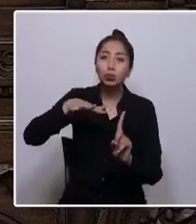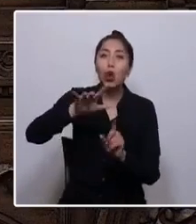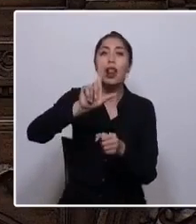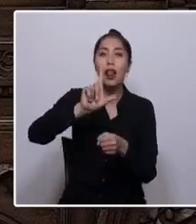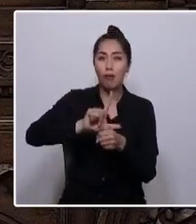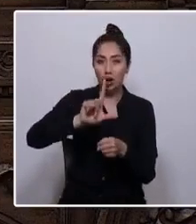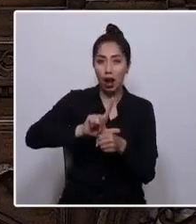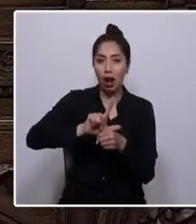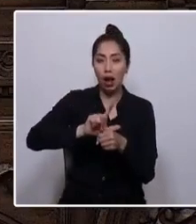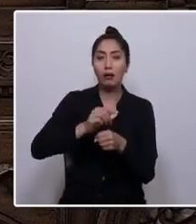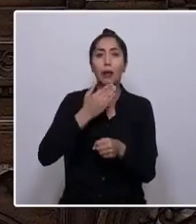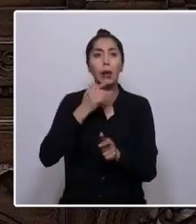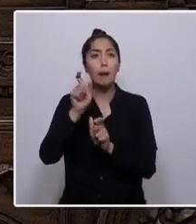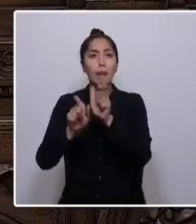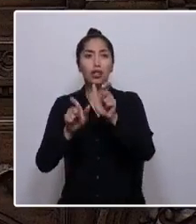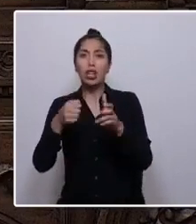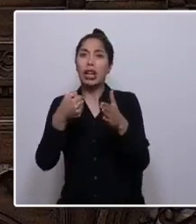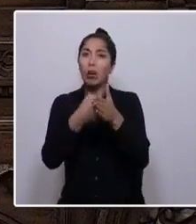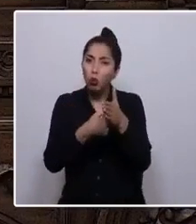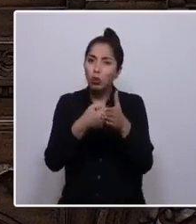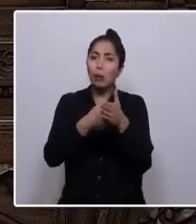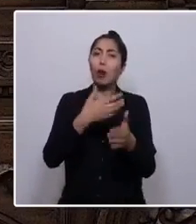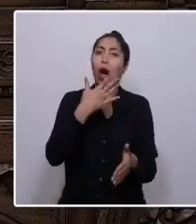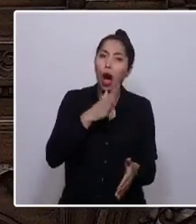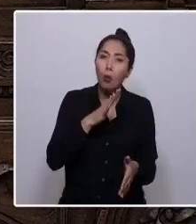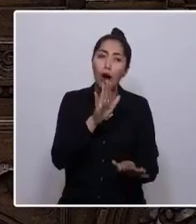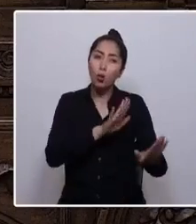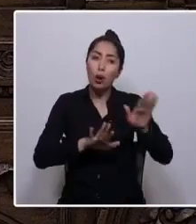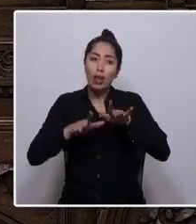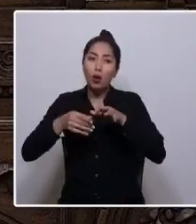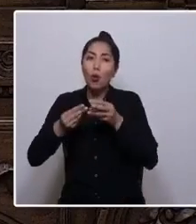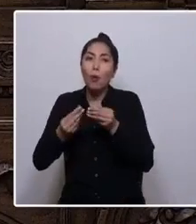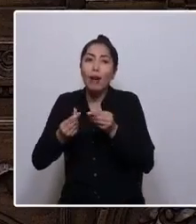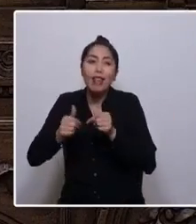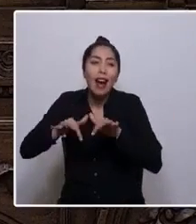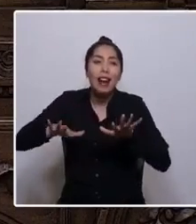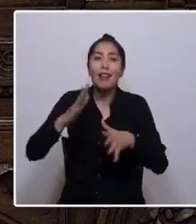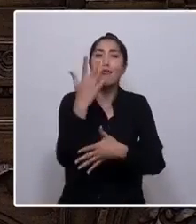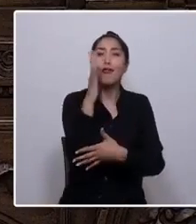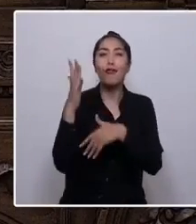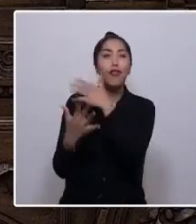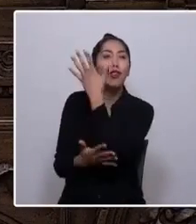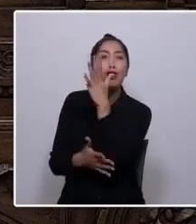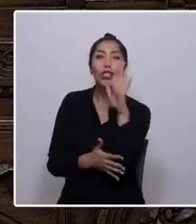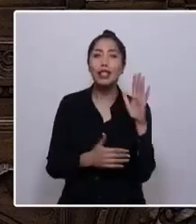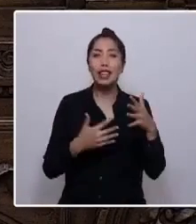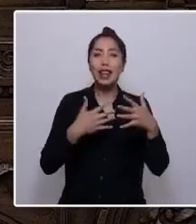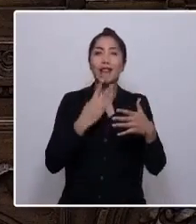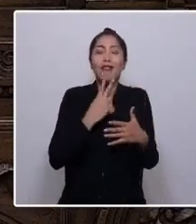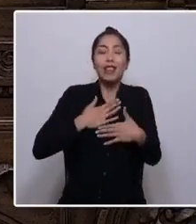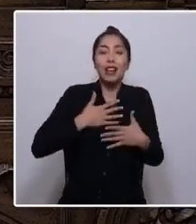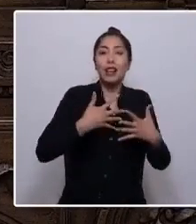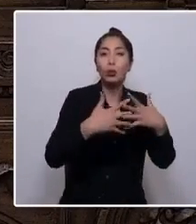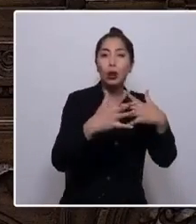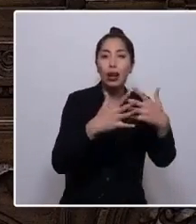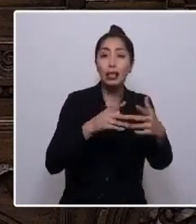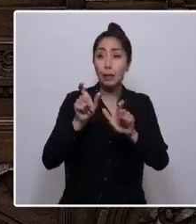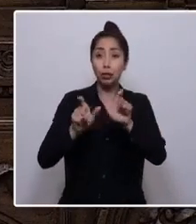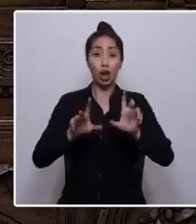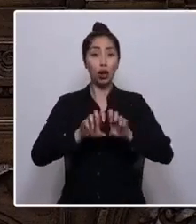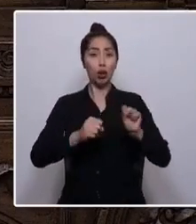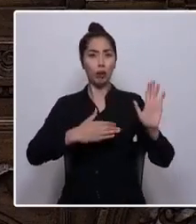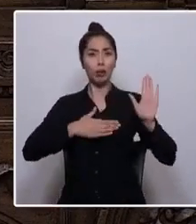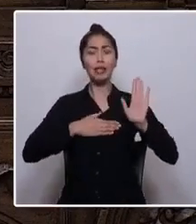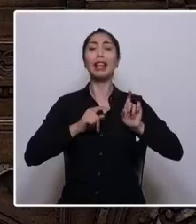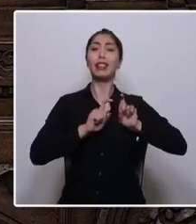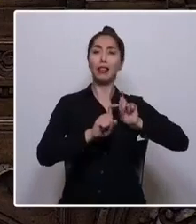quienes velan por el agua, los humedales, los bosques y la vida silvestre. A quienes se comprometen con la defensa de los derechos